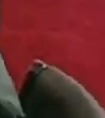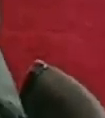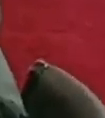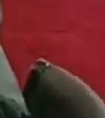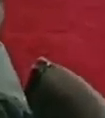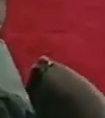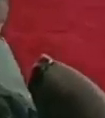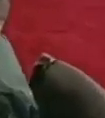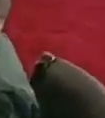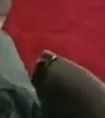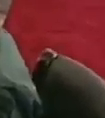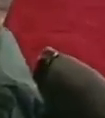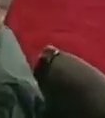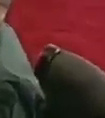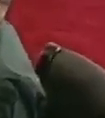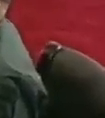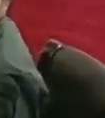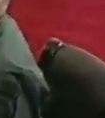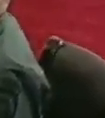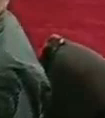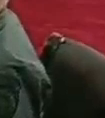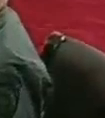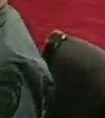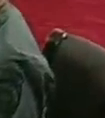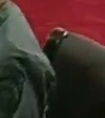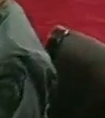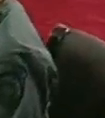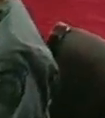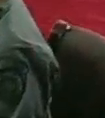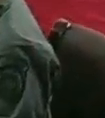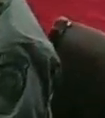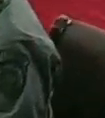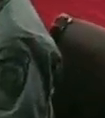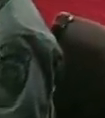Queridos y queridas y querides.